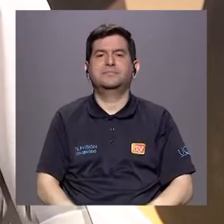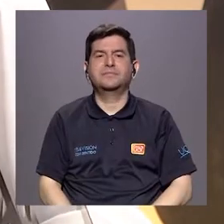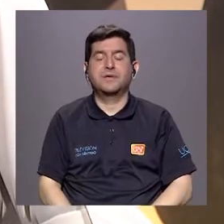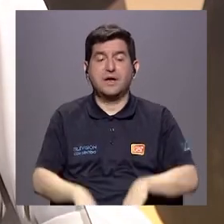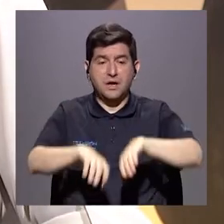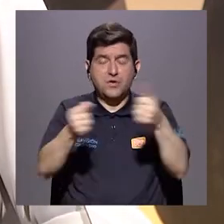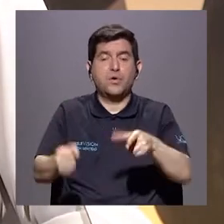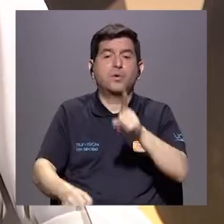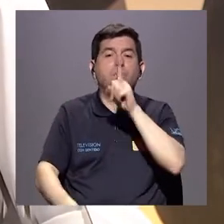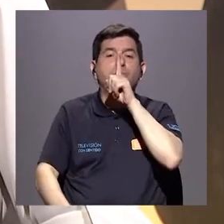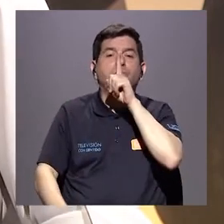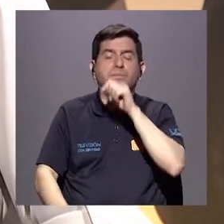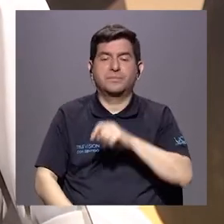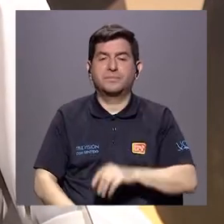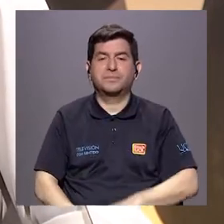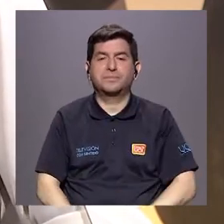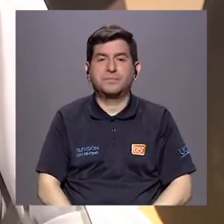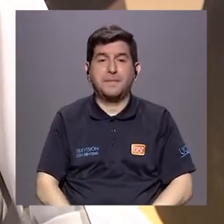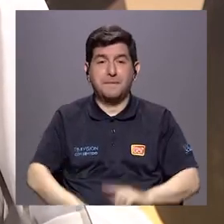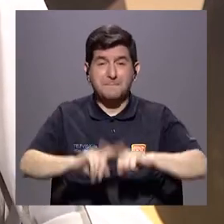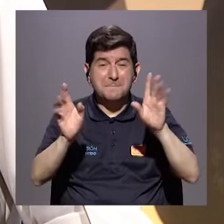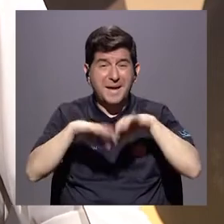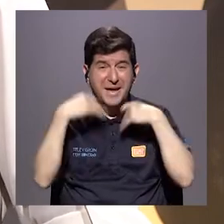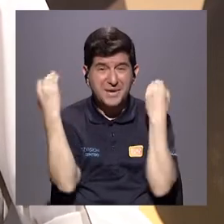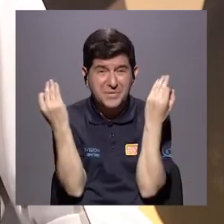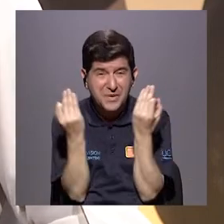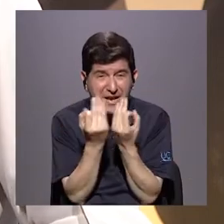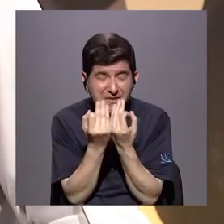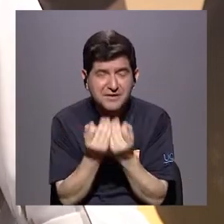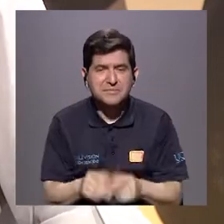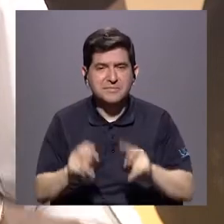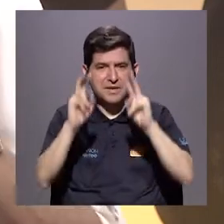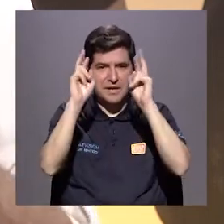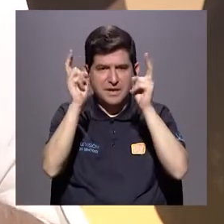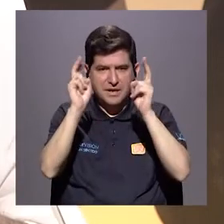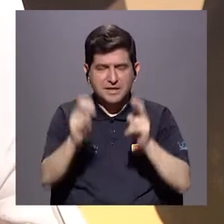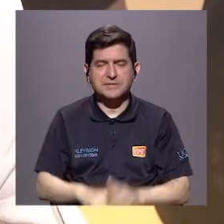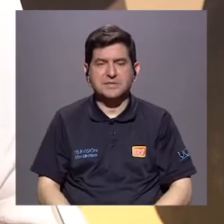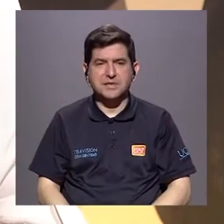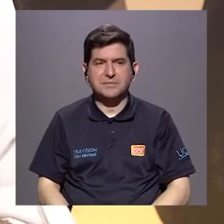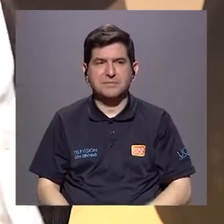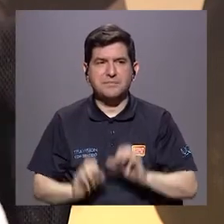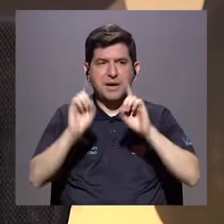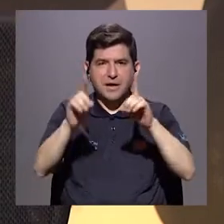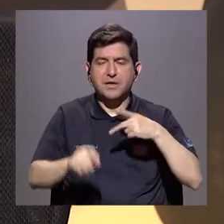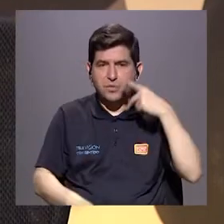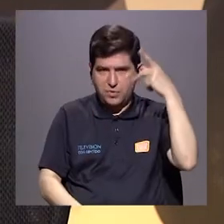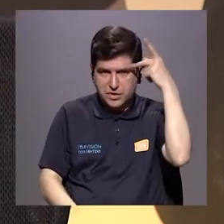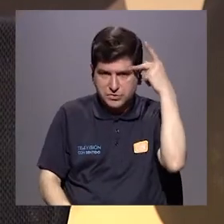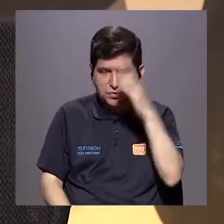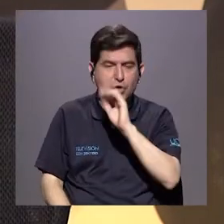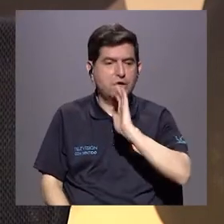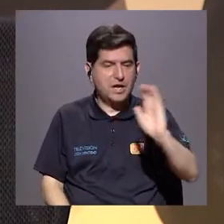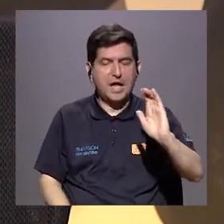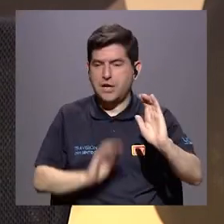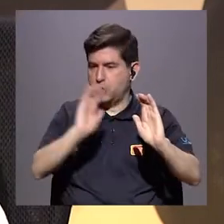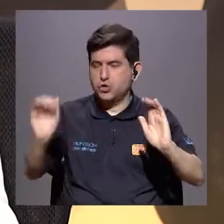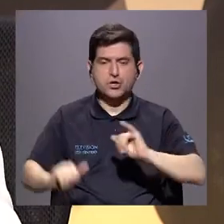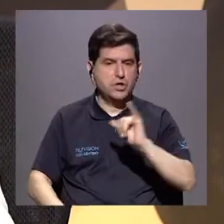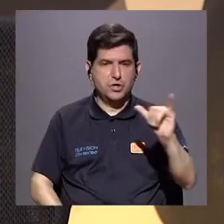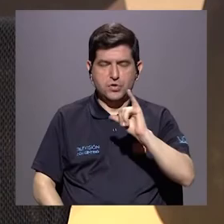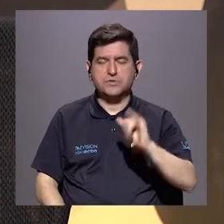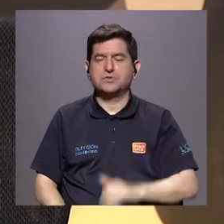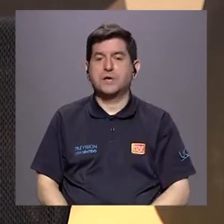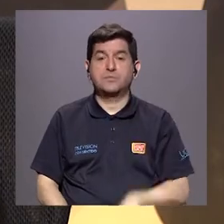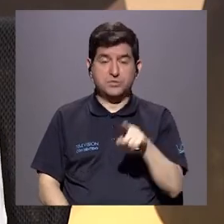romper ese silencio. Pero en las familias hay que tocar los temas, hay que darle educación a los padres y educación a los niños, para que